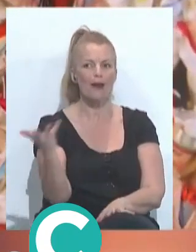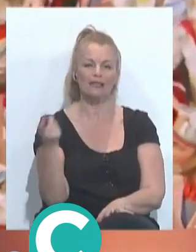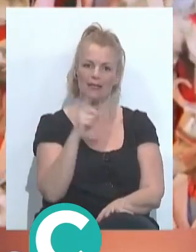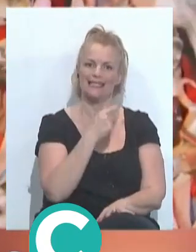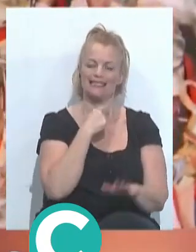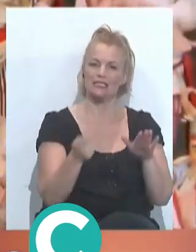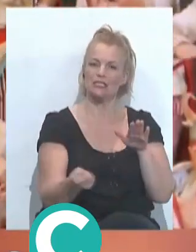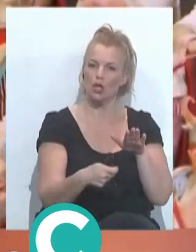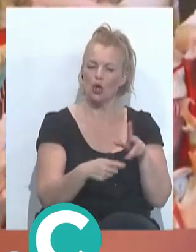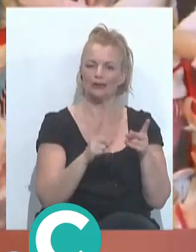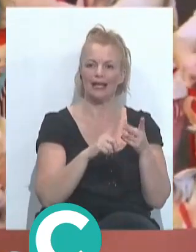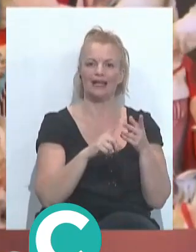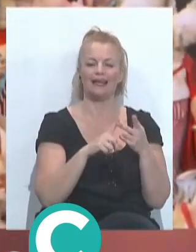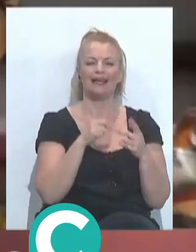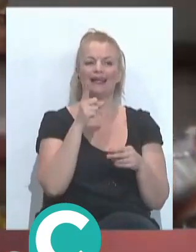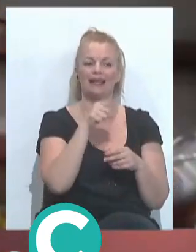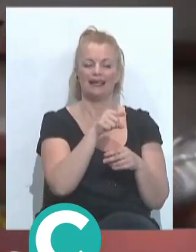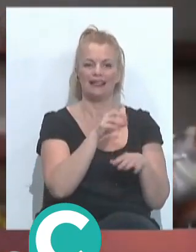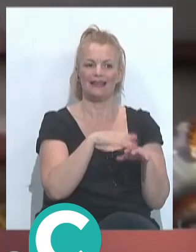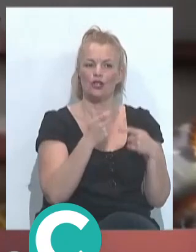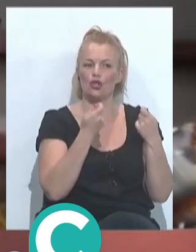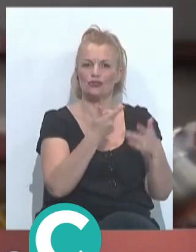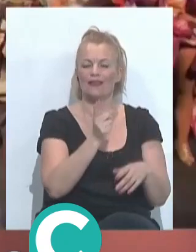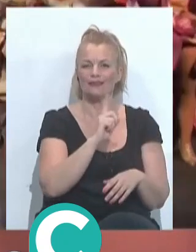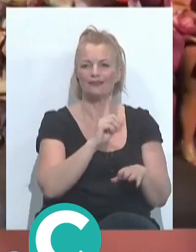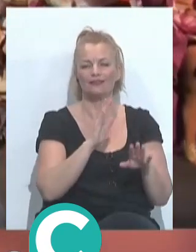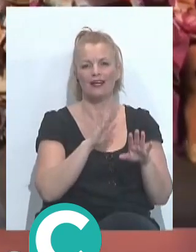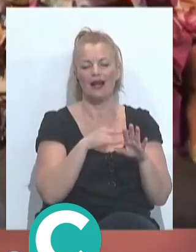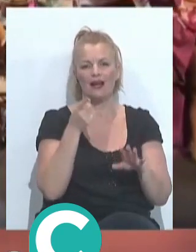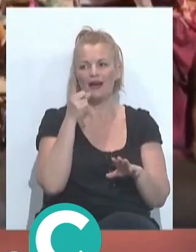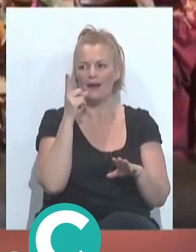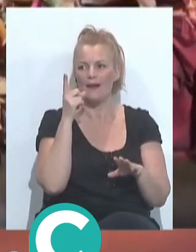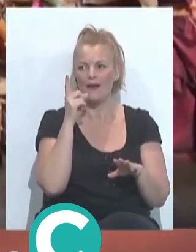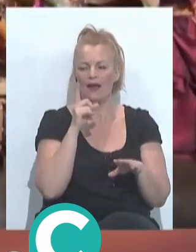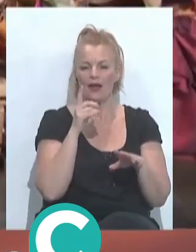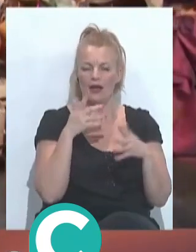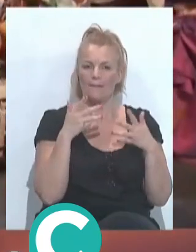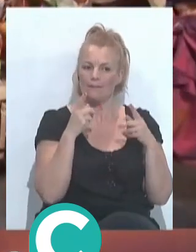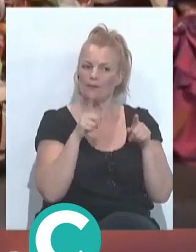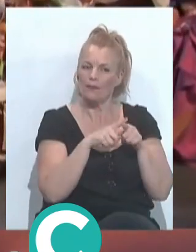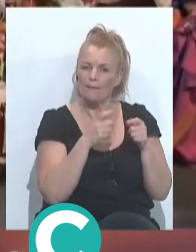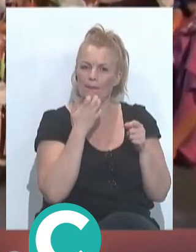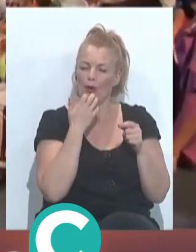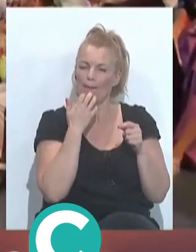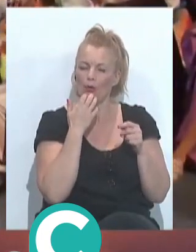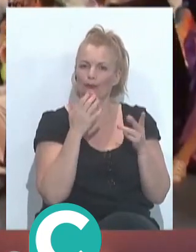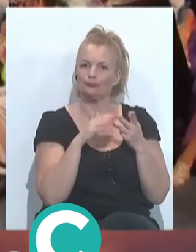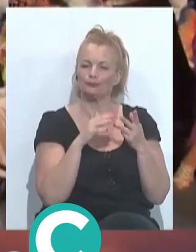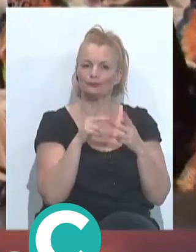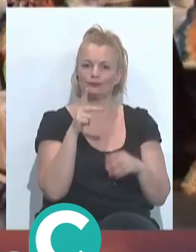Chirigota, entre que no se da y que tampoco se deja mucho a que se deje, no por decirlo así, ¿no? Que, por ejemplo,